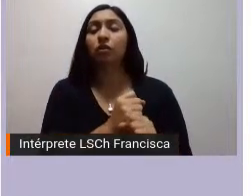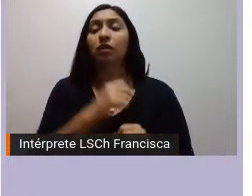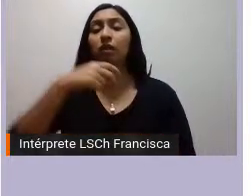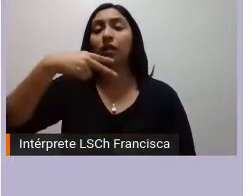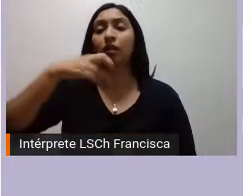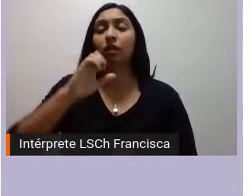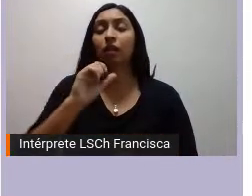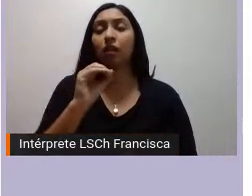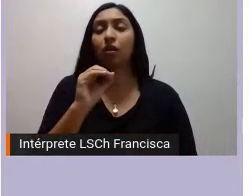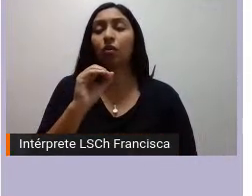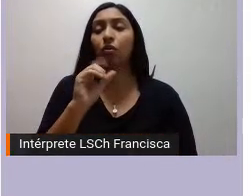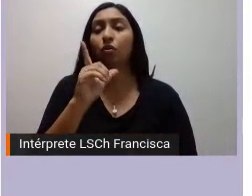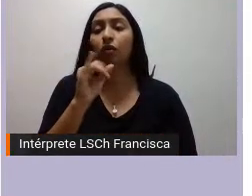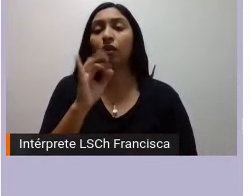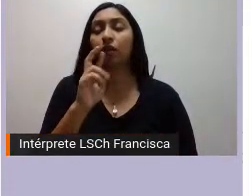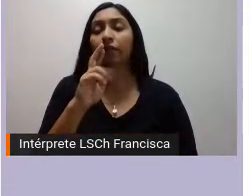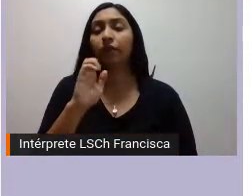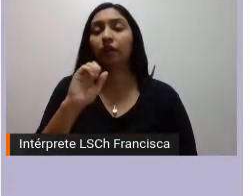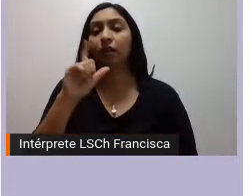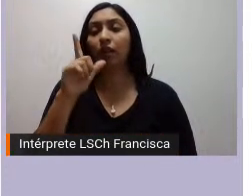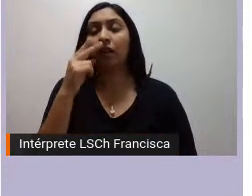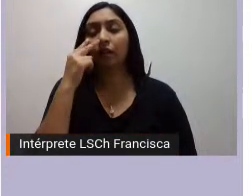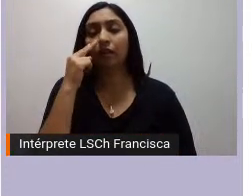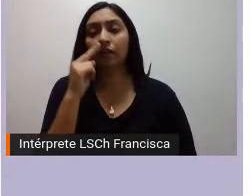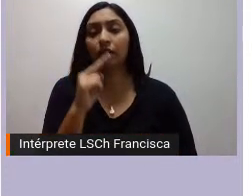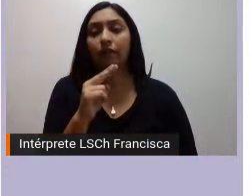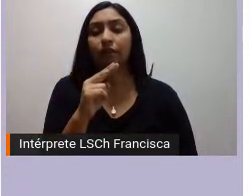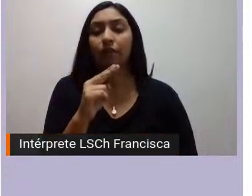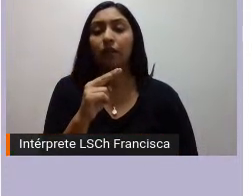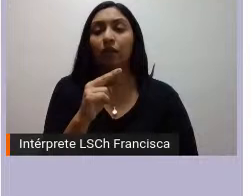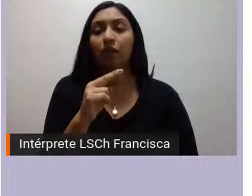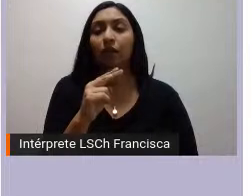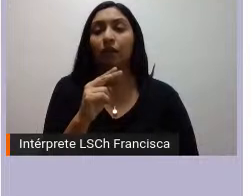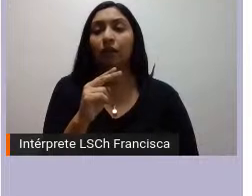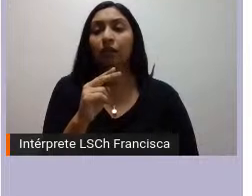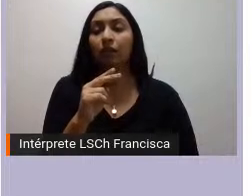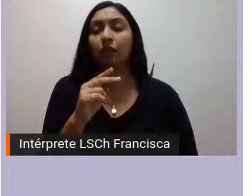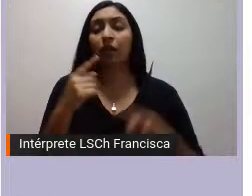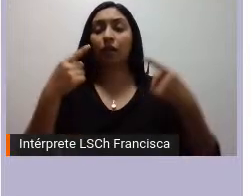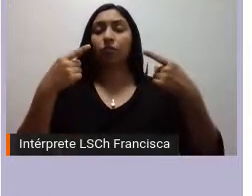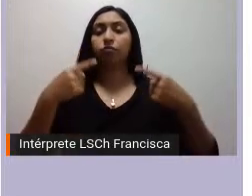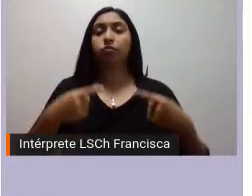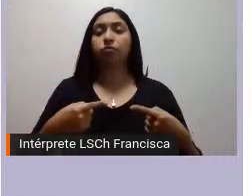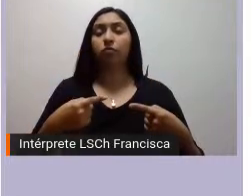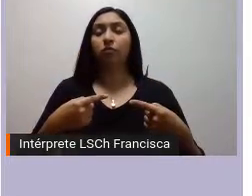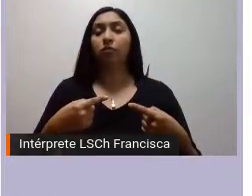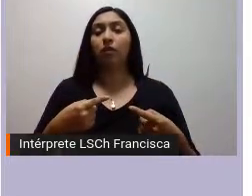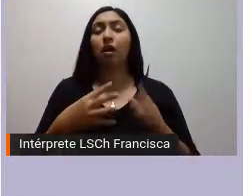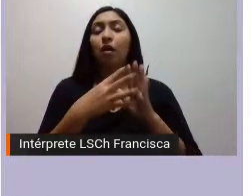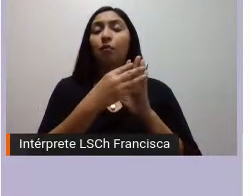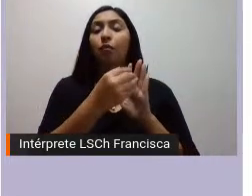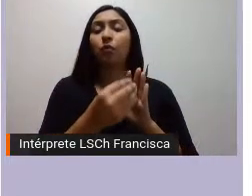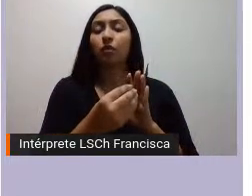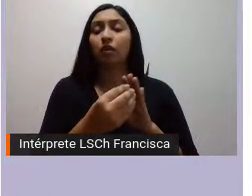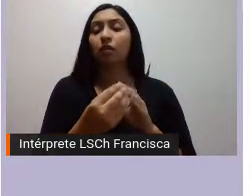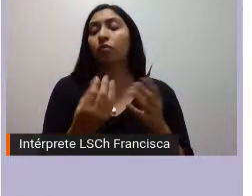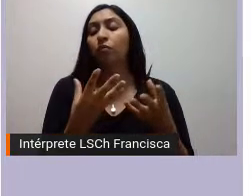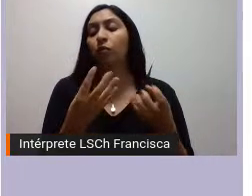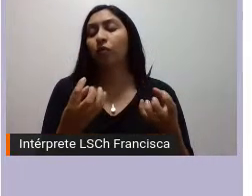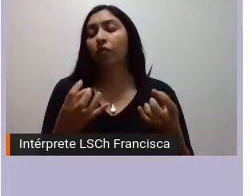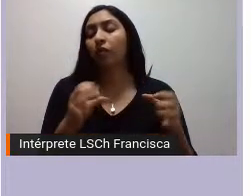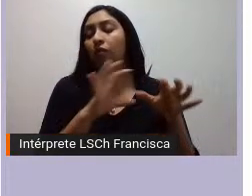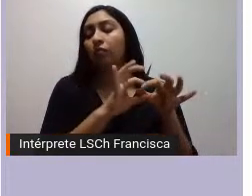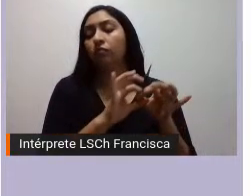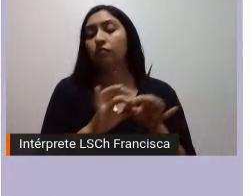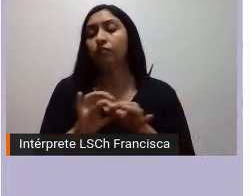uno del adversario en estricto rigor porque el modelo neoliberal también ha generado esas consecuencias al interior del